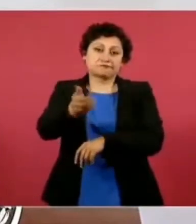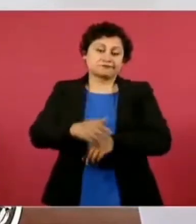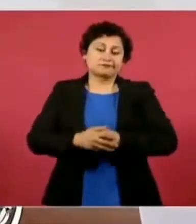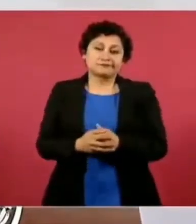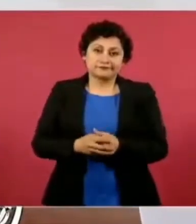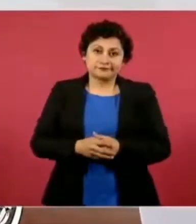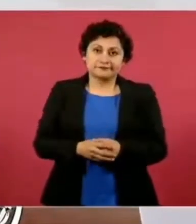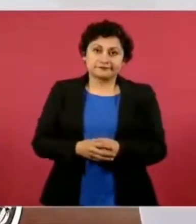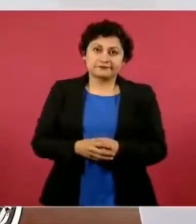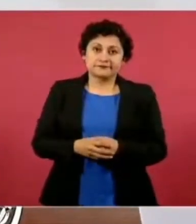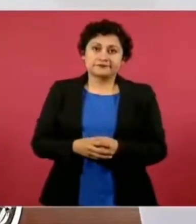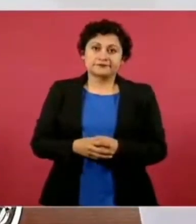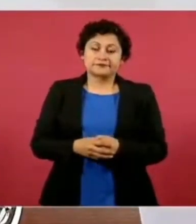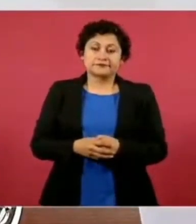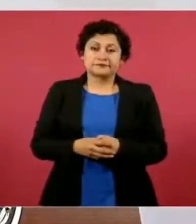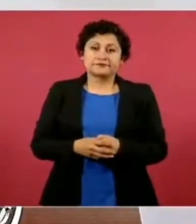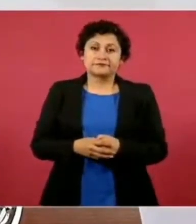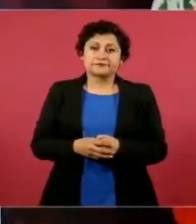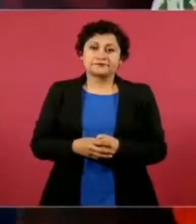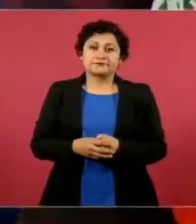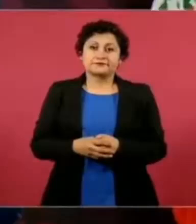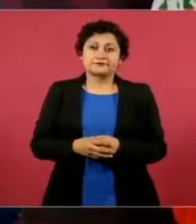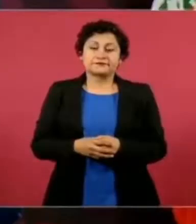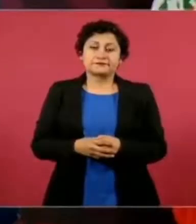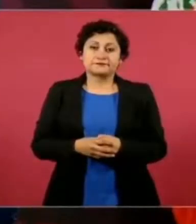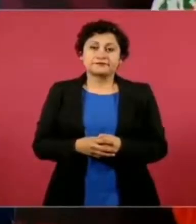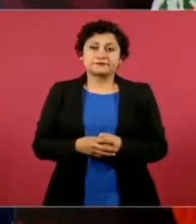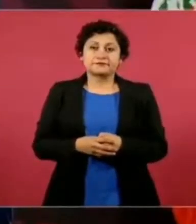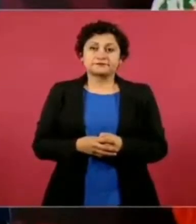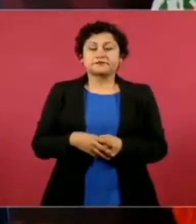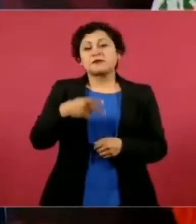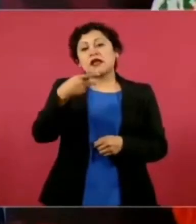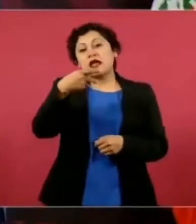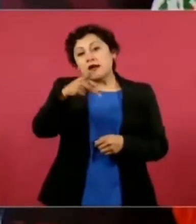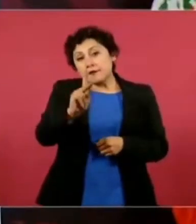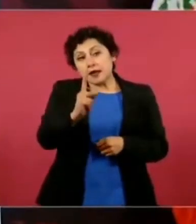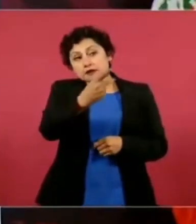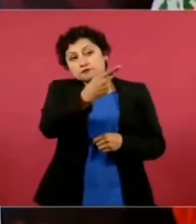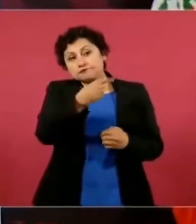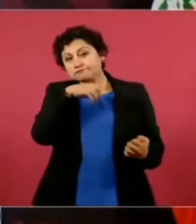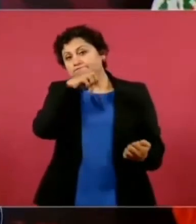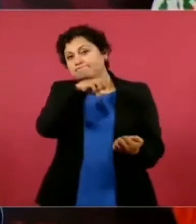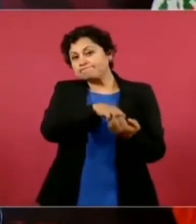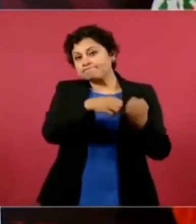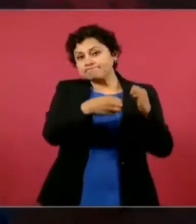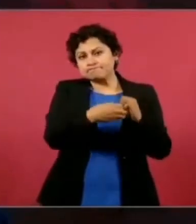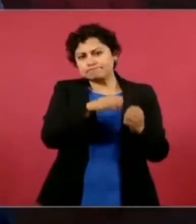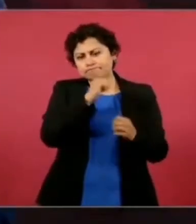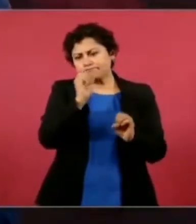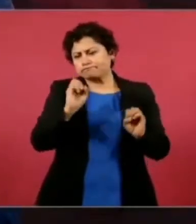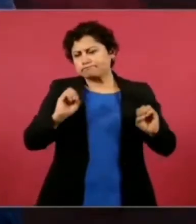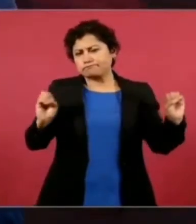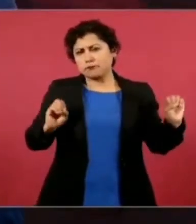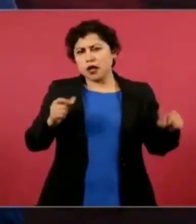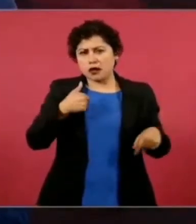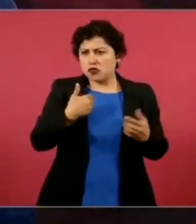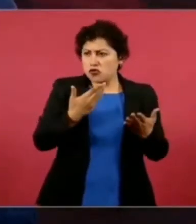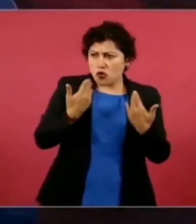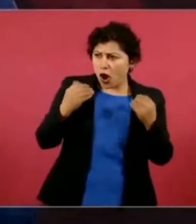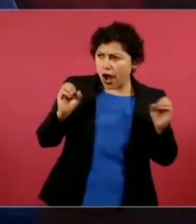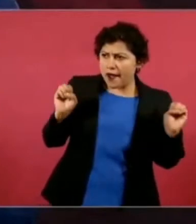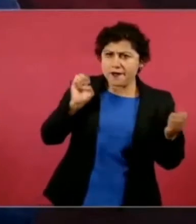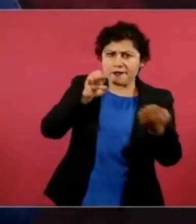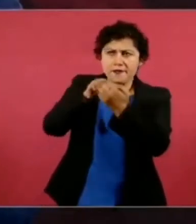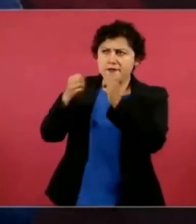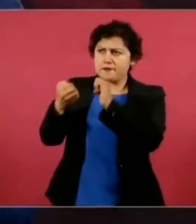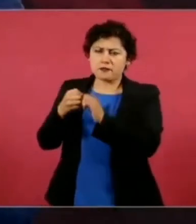Pero tampoco es mi enemigo, yo no tengo enemigos ni quiero tenerlos, pero